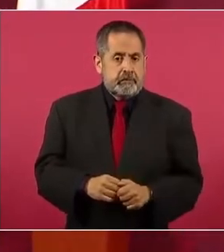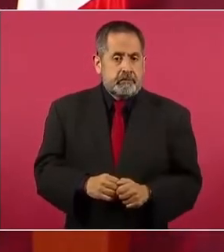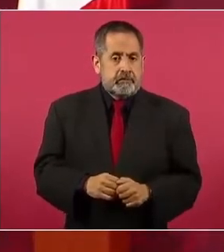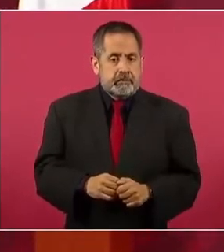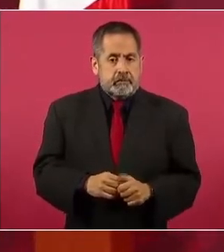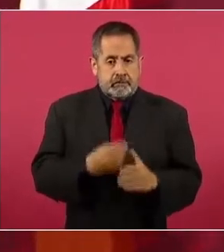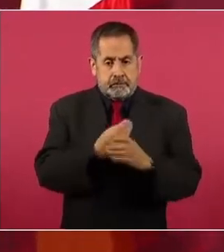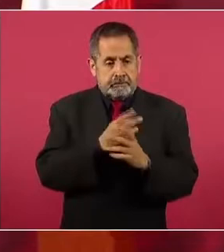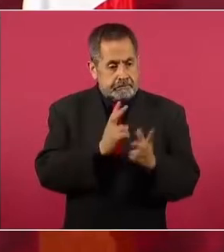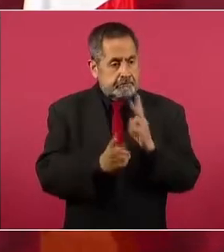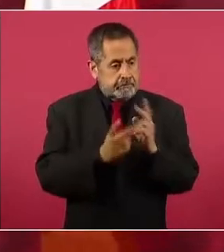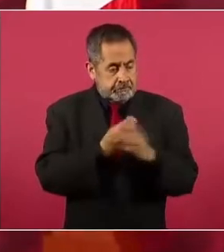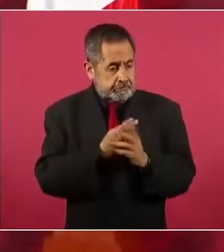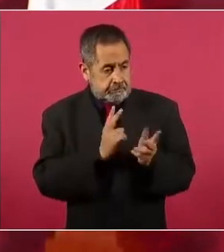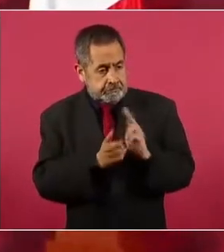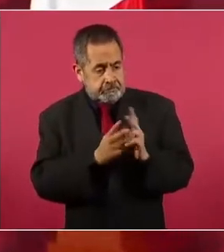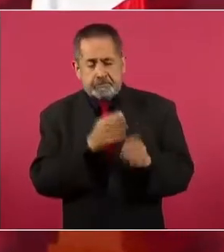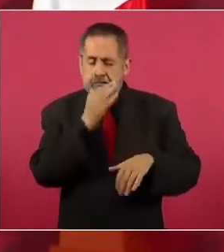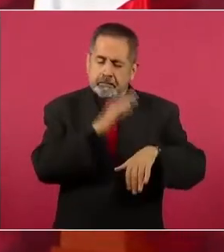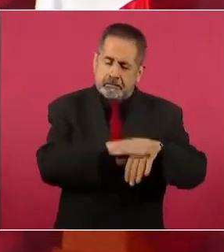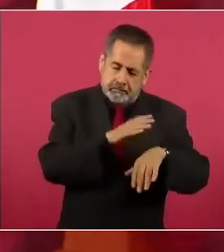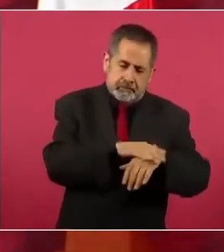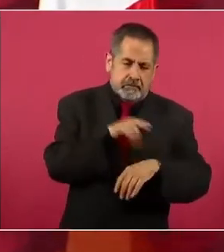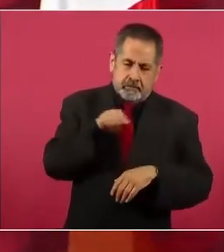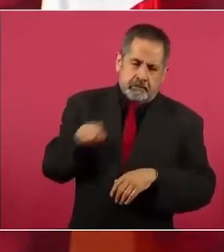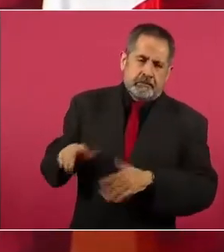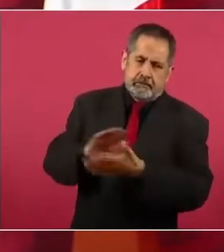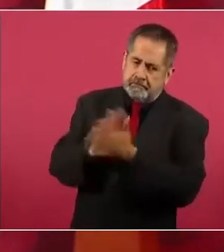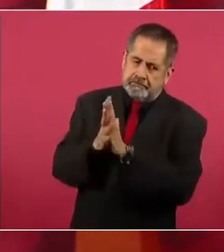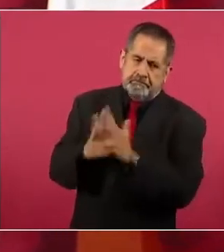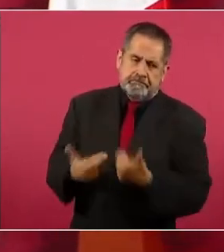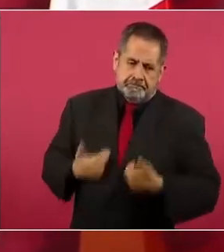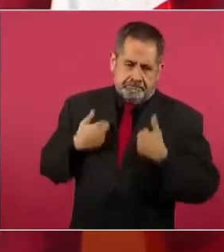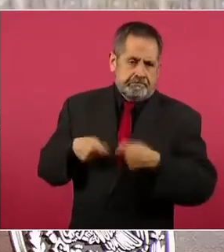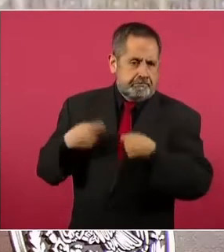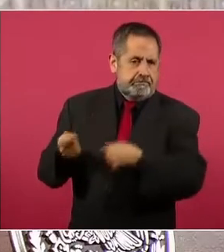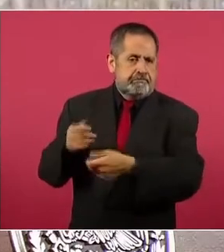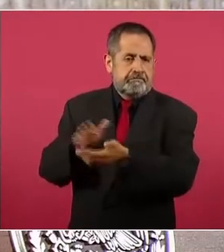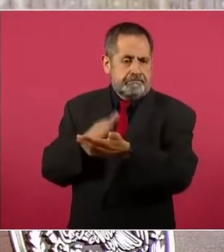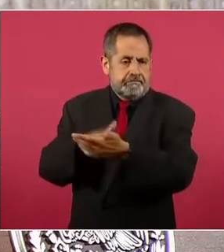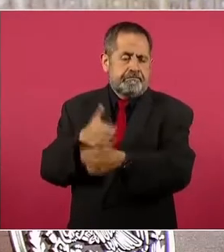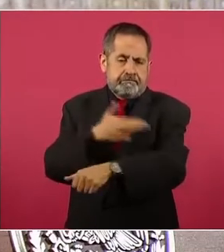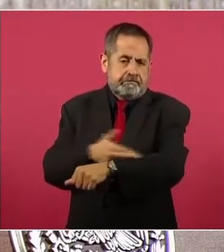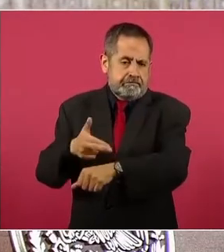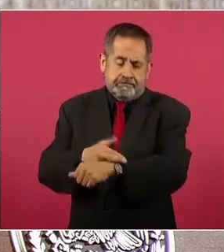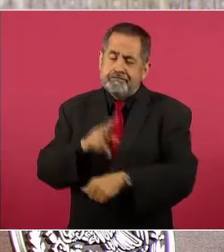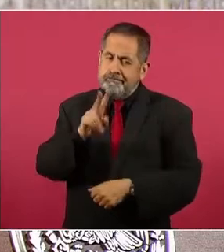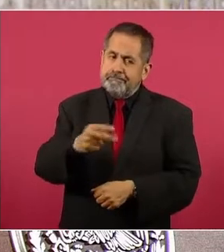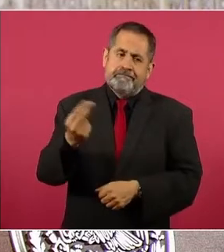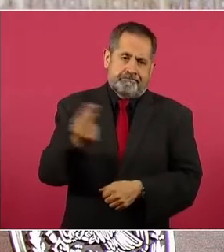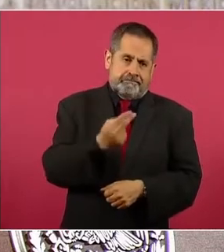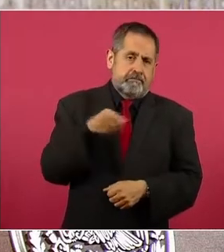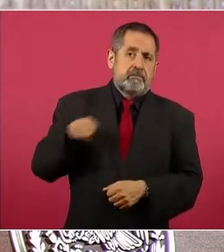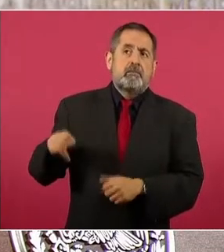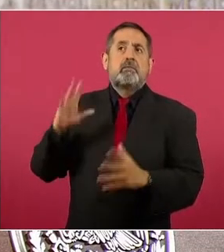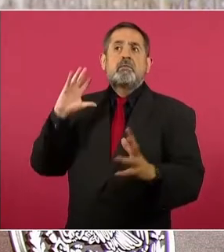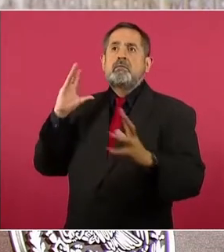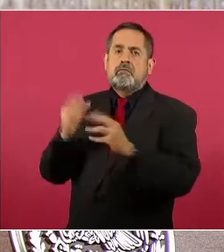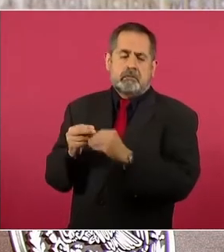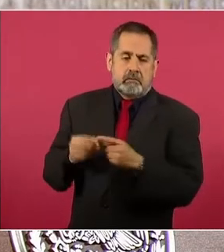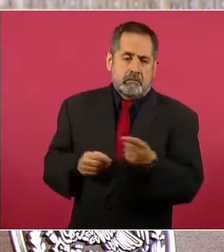platicamos de que era necesario el que se